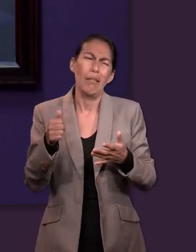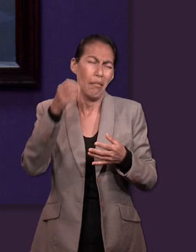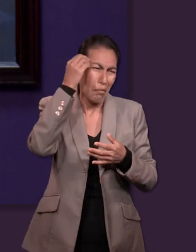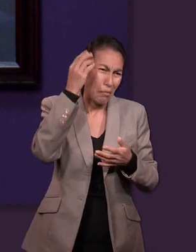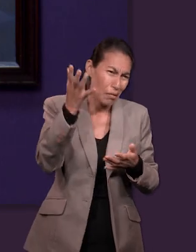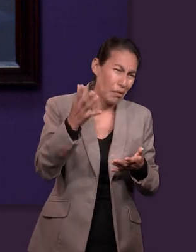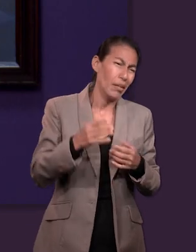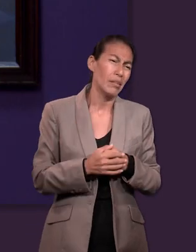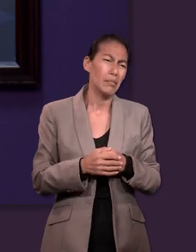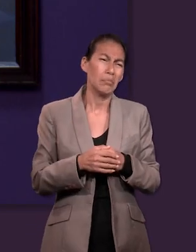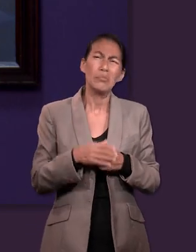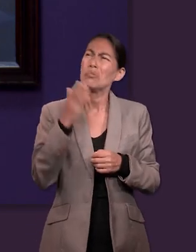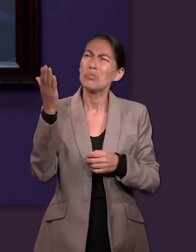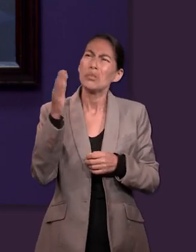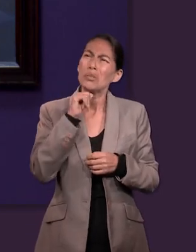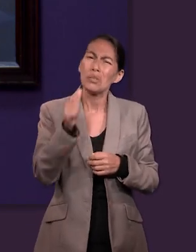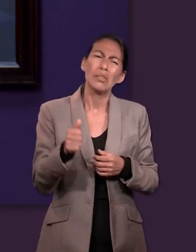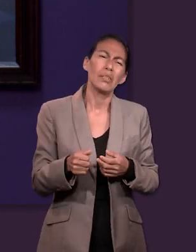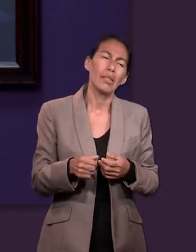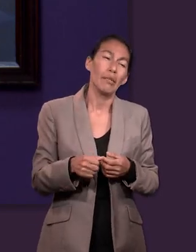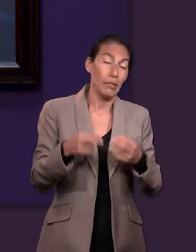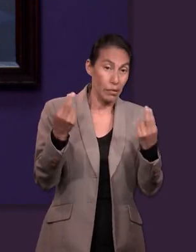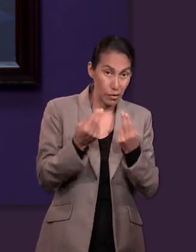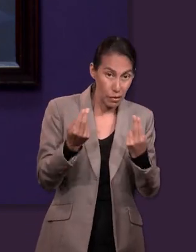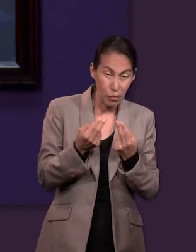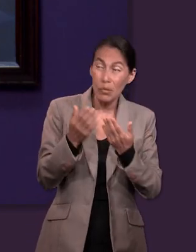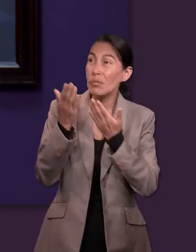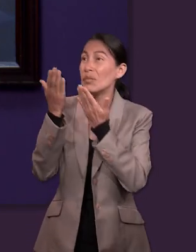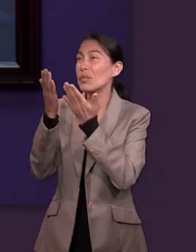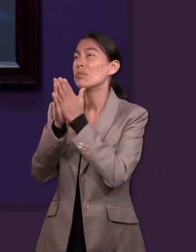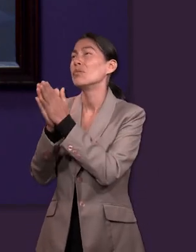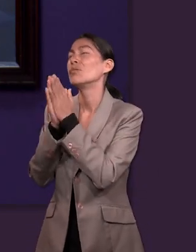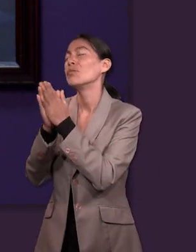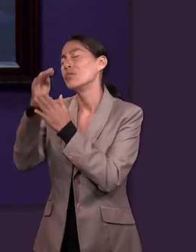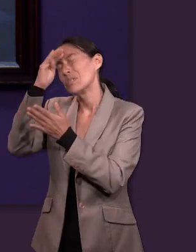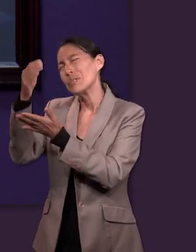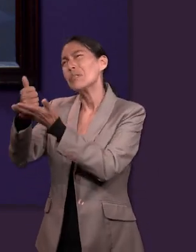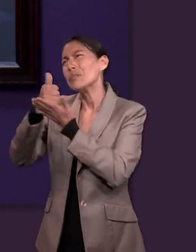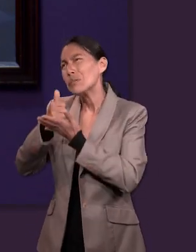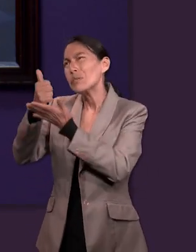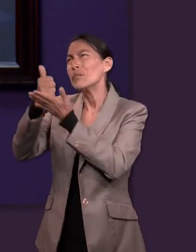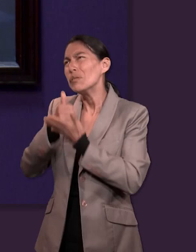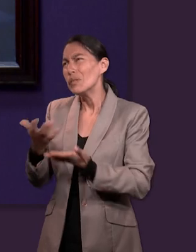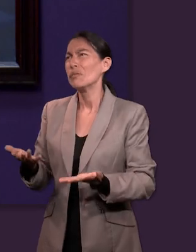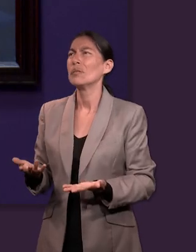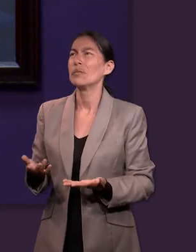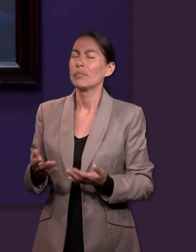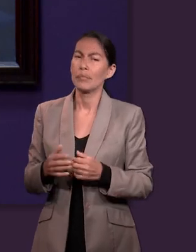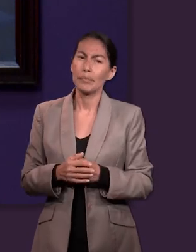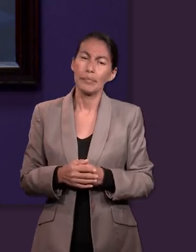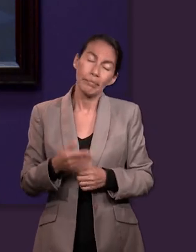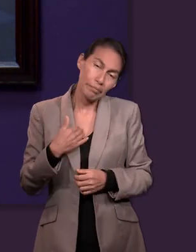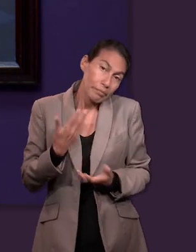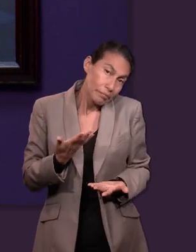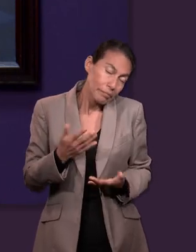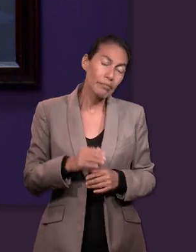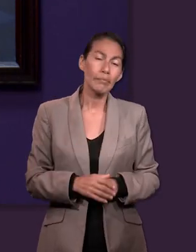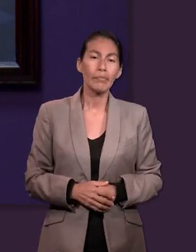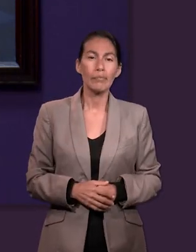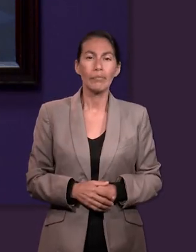qué? Dios, ayúdame, estoy estresado, ayúdame a salir de esto, ¿no? y bueno, eso es lo que me pasa.